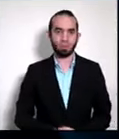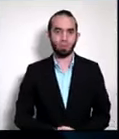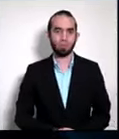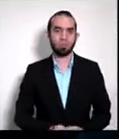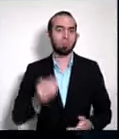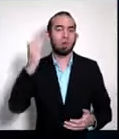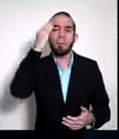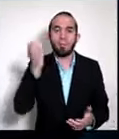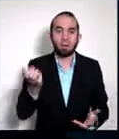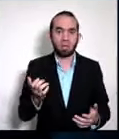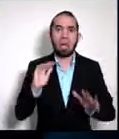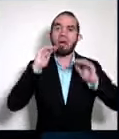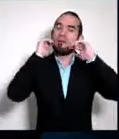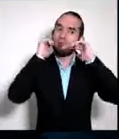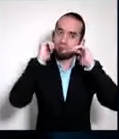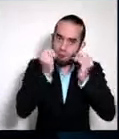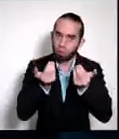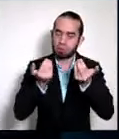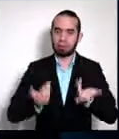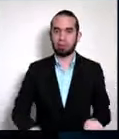porque es vergonzoso